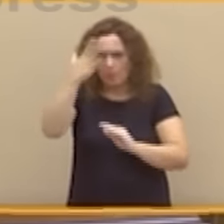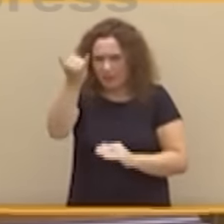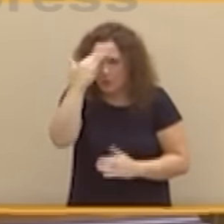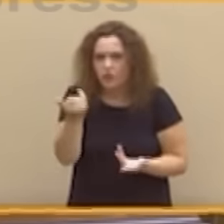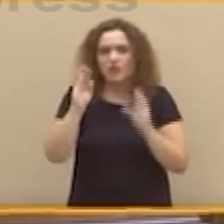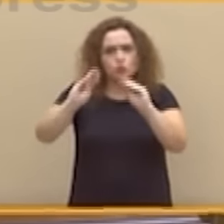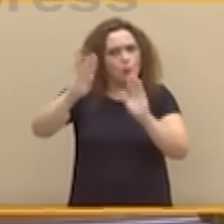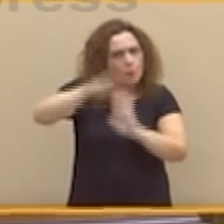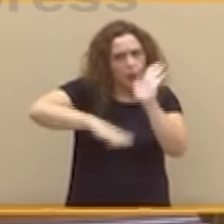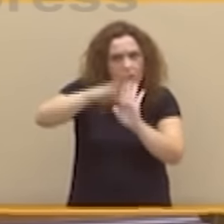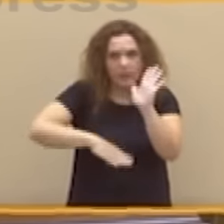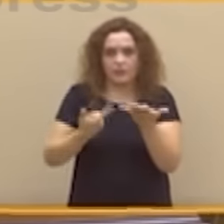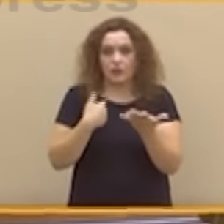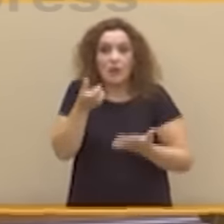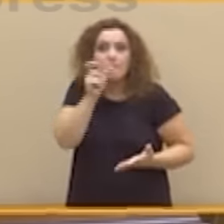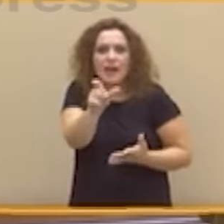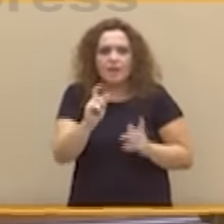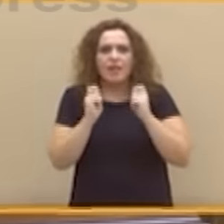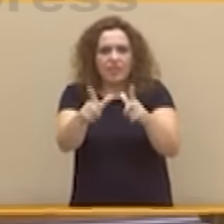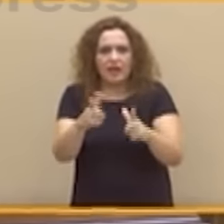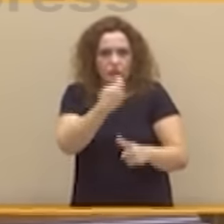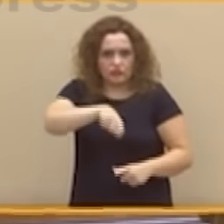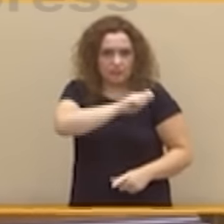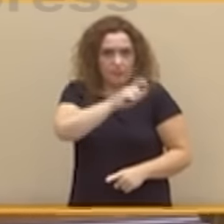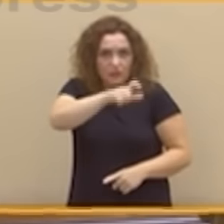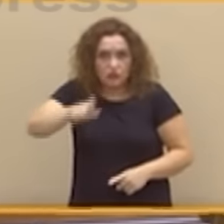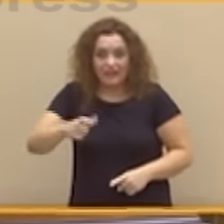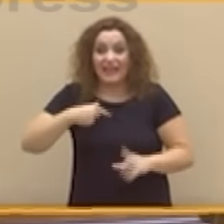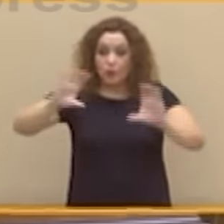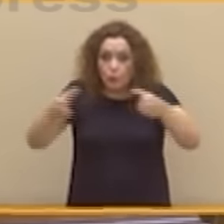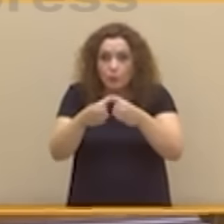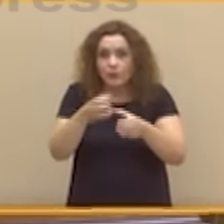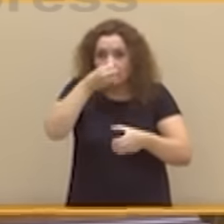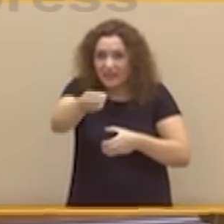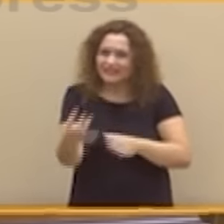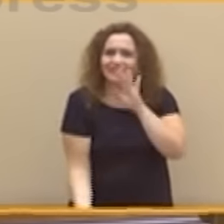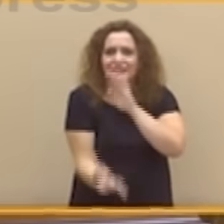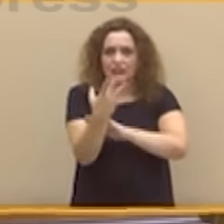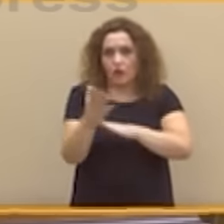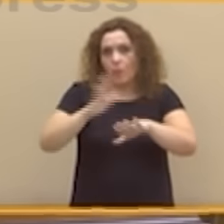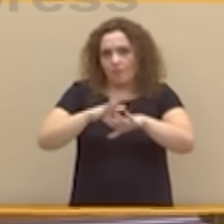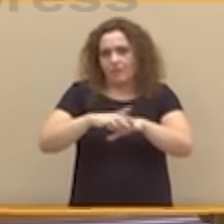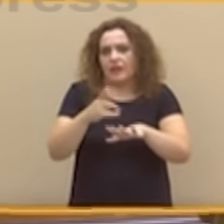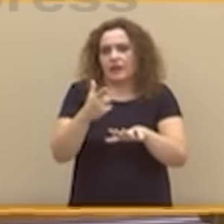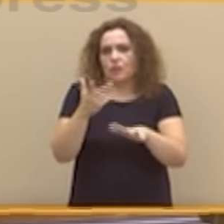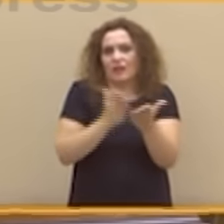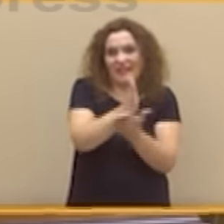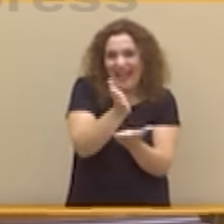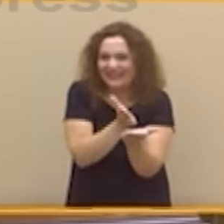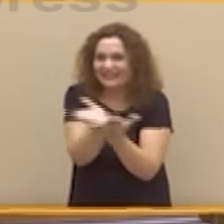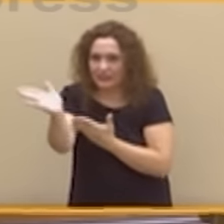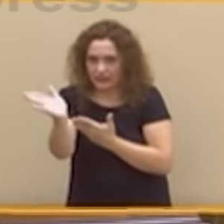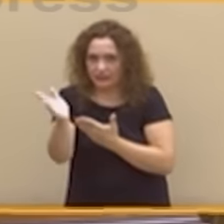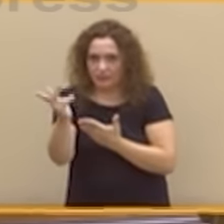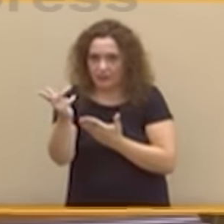dada a los españoles. El Partido Socialista nació para construir una alternativa al sistema económico dominante y sus secuelas de explotación,